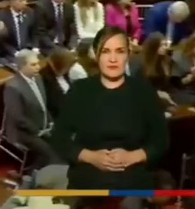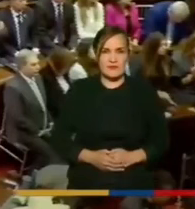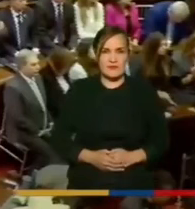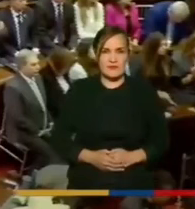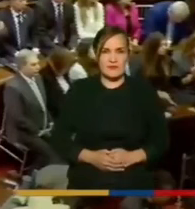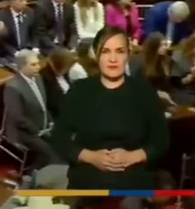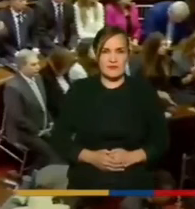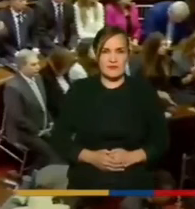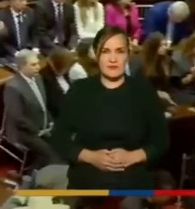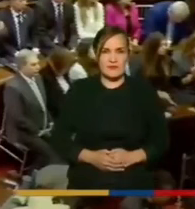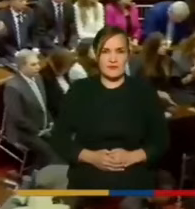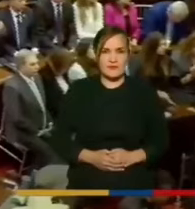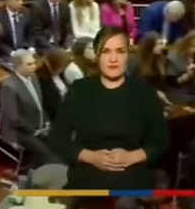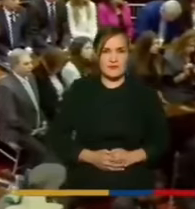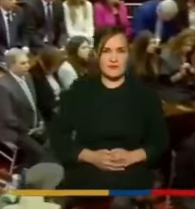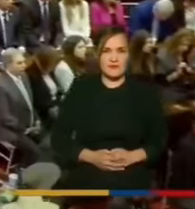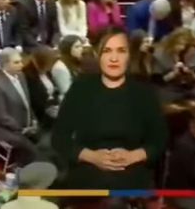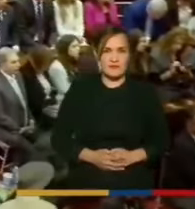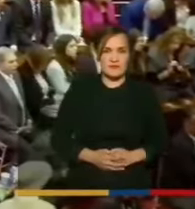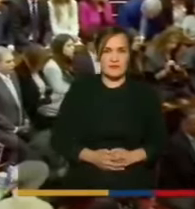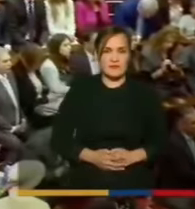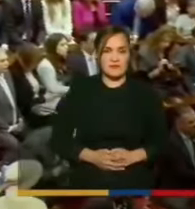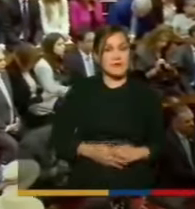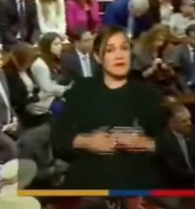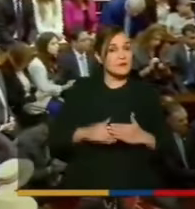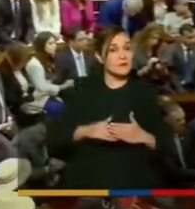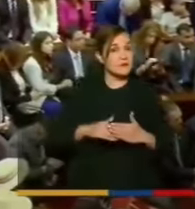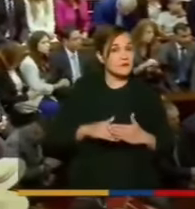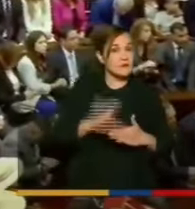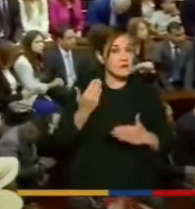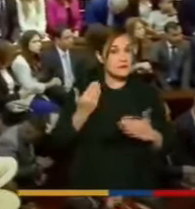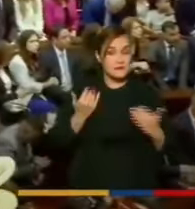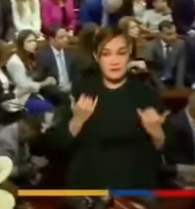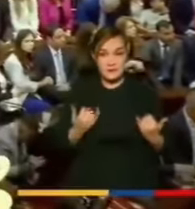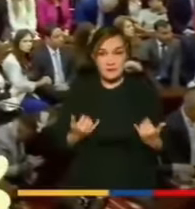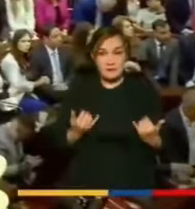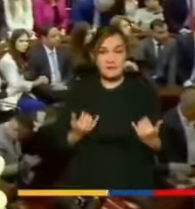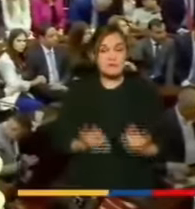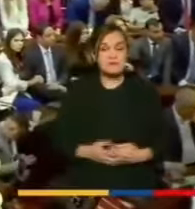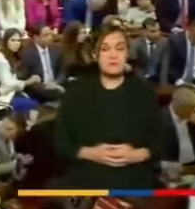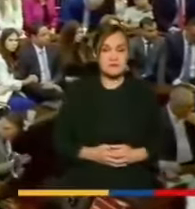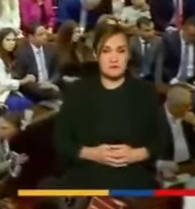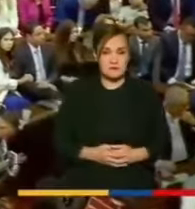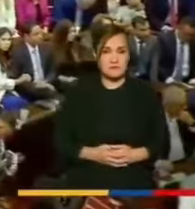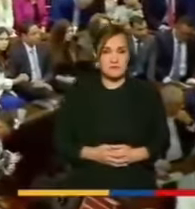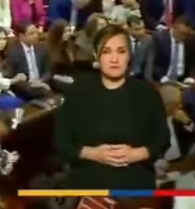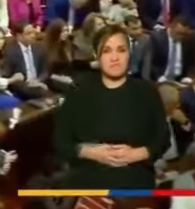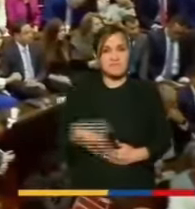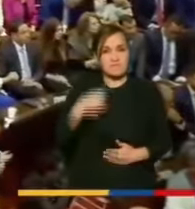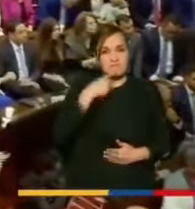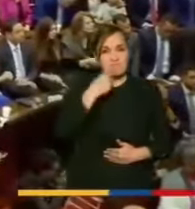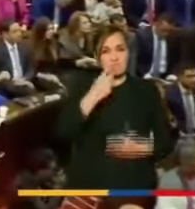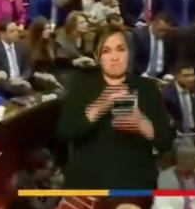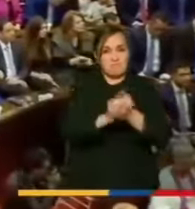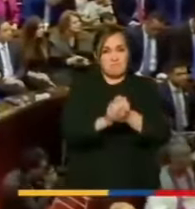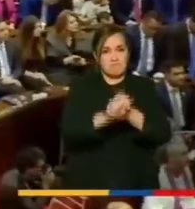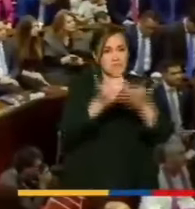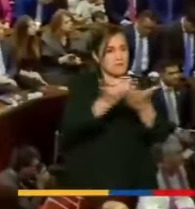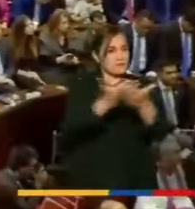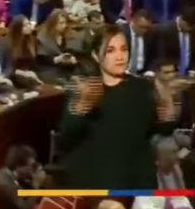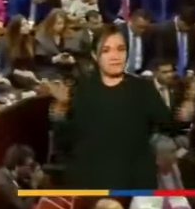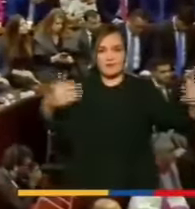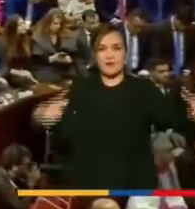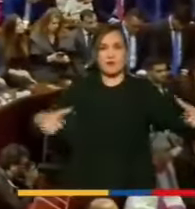habilidad de este orador, como las tiene Gustavo Petro. Quiero empezar por saludar a este Congreso de la República